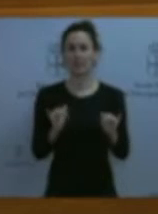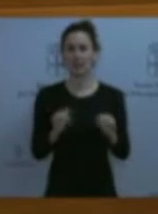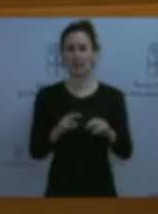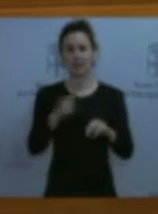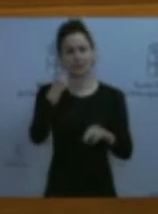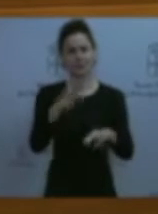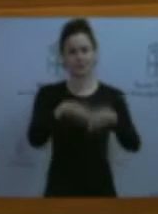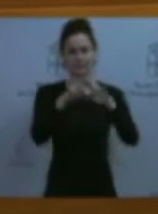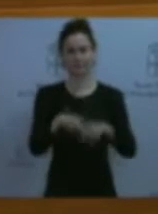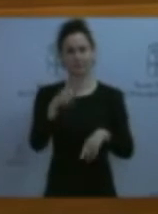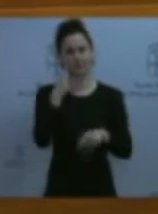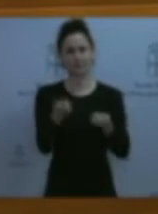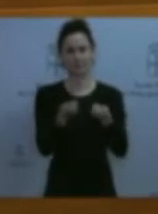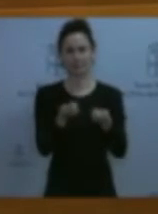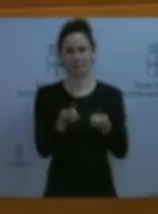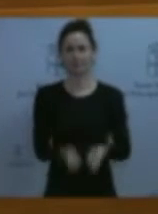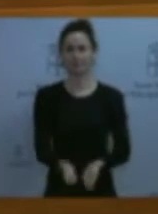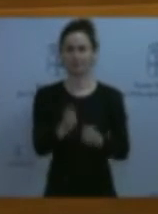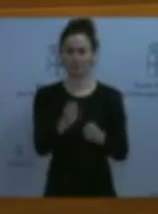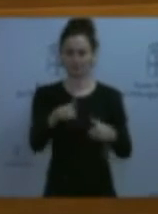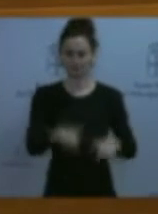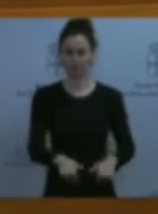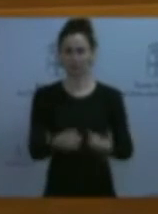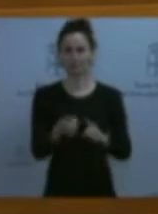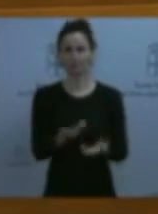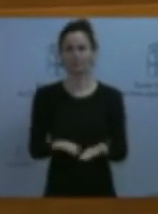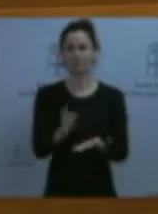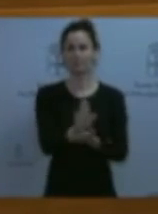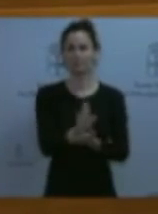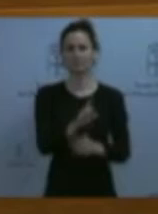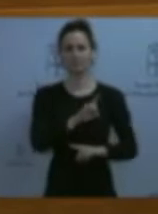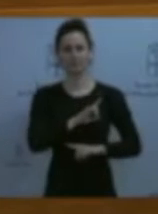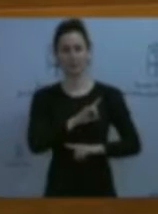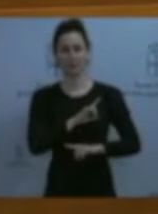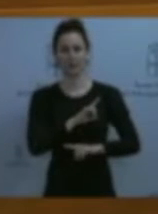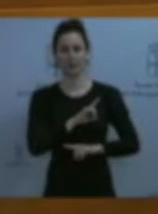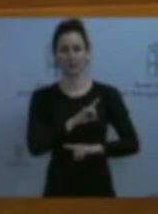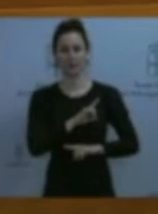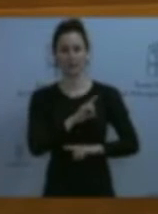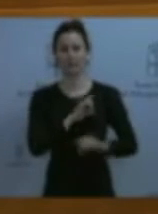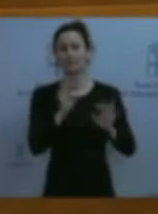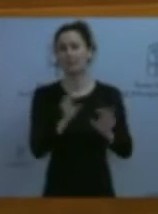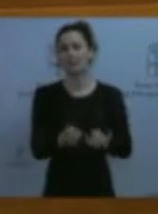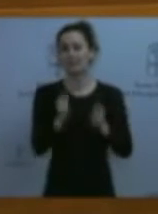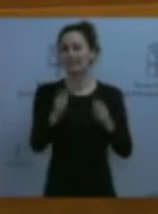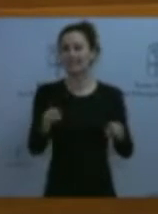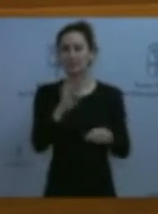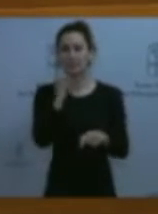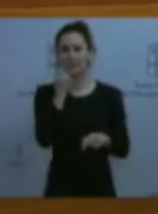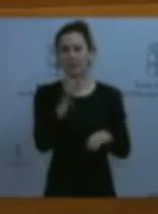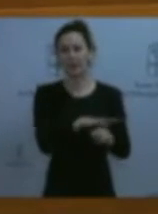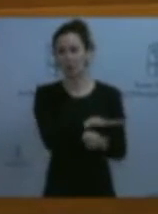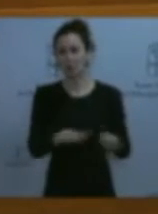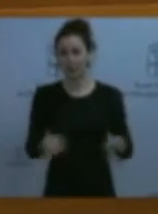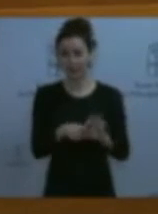y vigilancia pesquera. Y aquí pone la moción guardapescas, pero no tiene que entenderse que reclamamos que la consejería cubra las